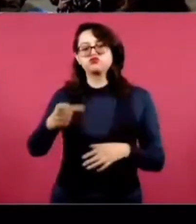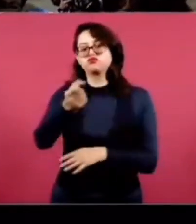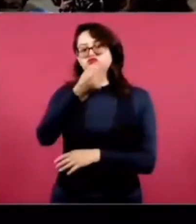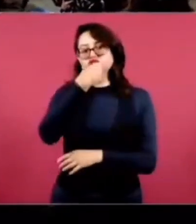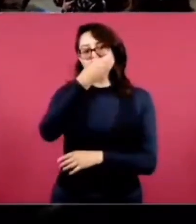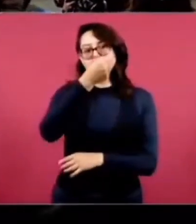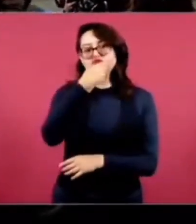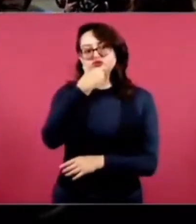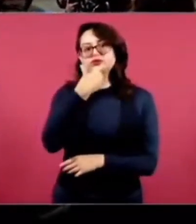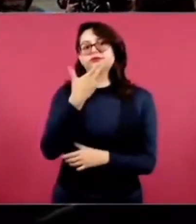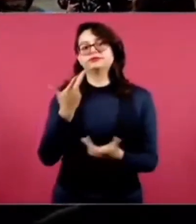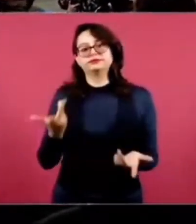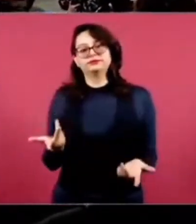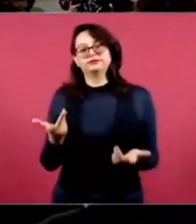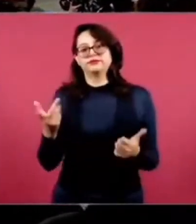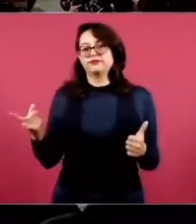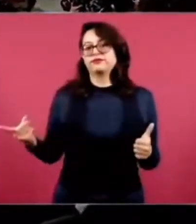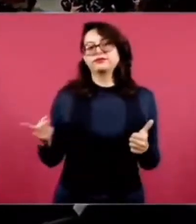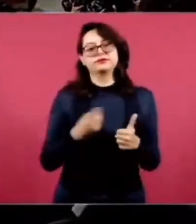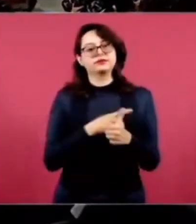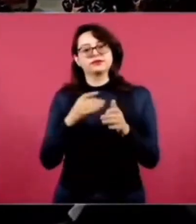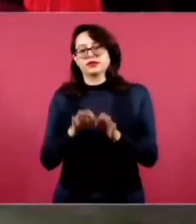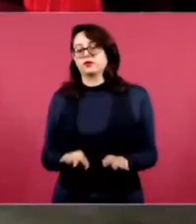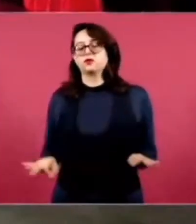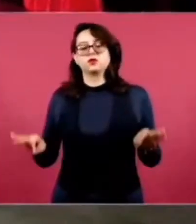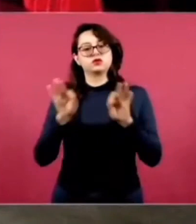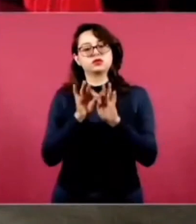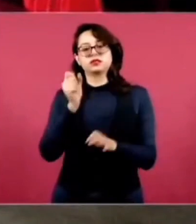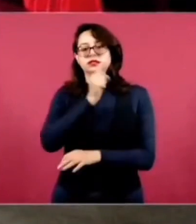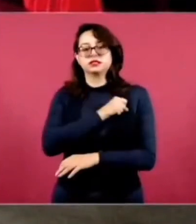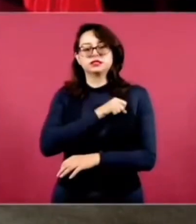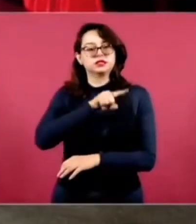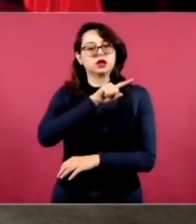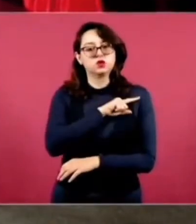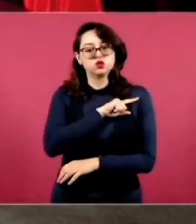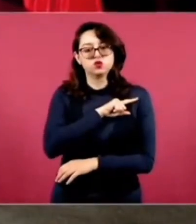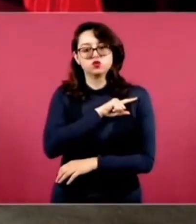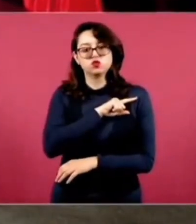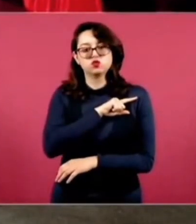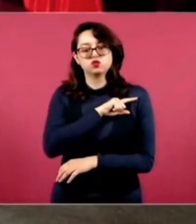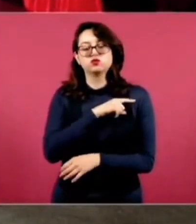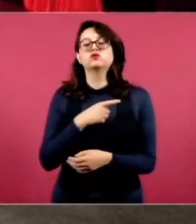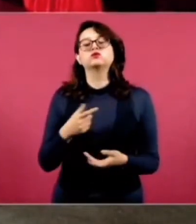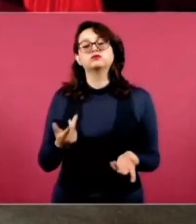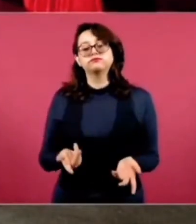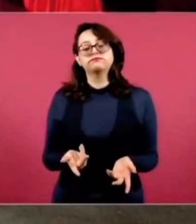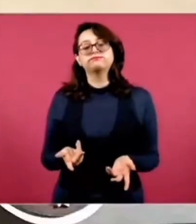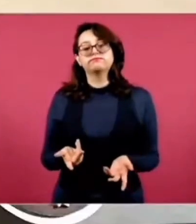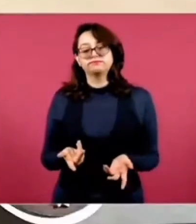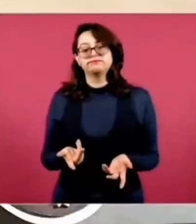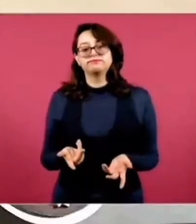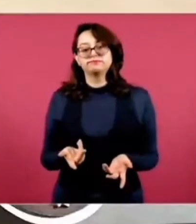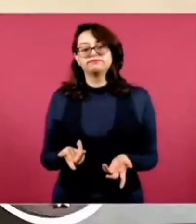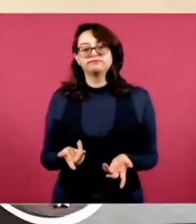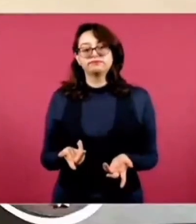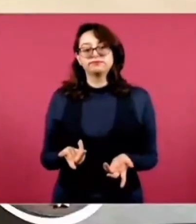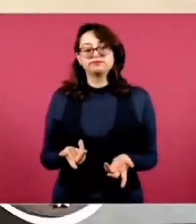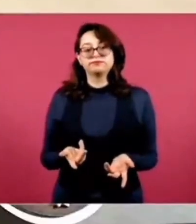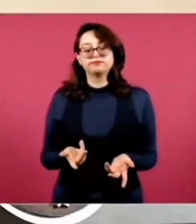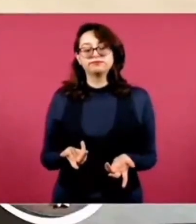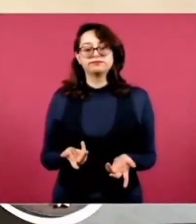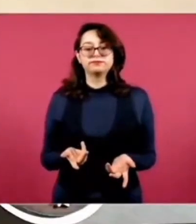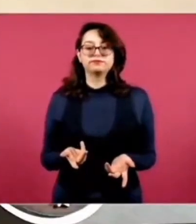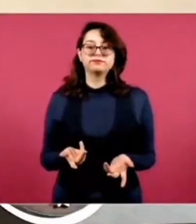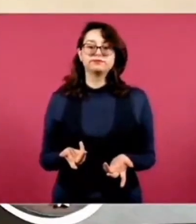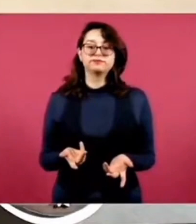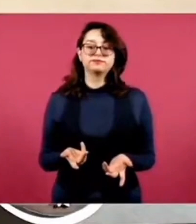para que sea lo mejor. Lo principal es la salud. Y efectivamente, pues, lo que se